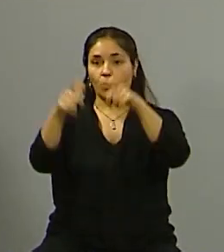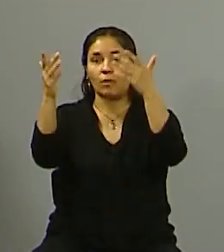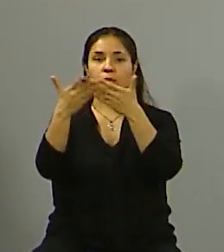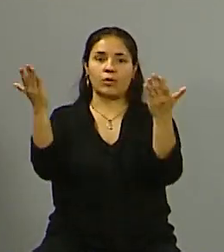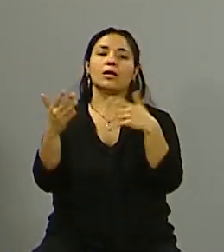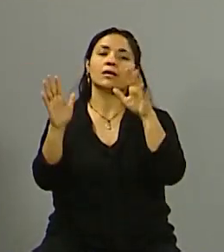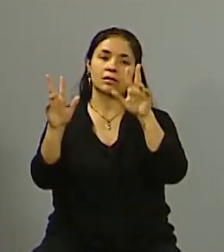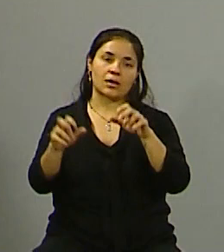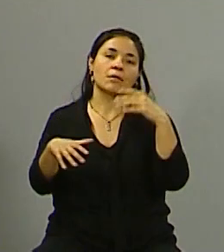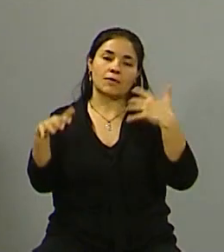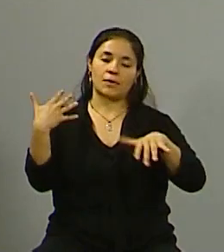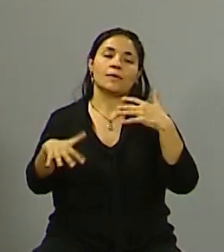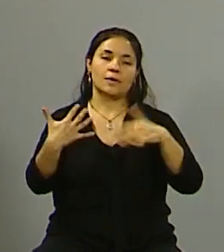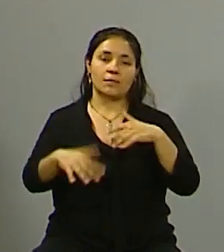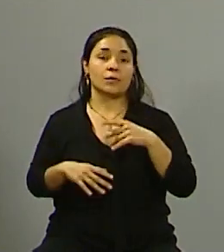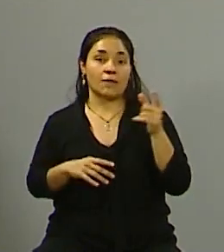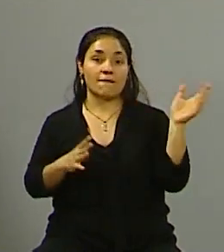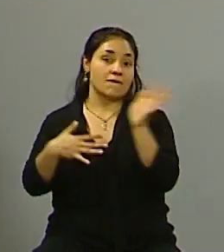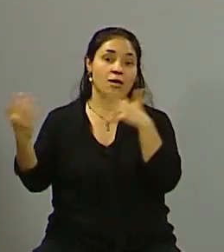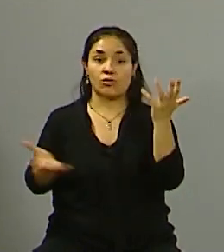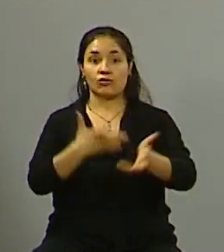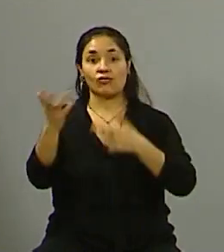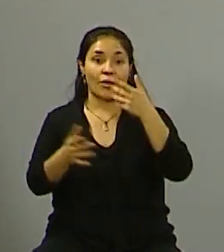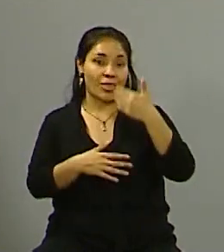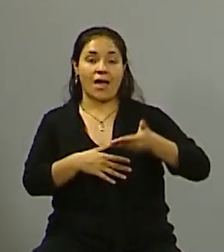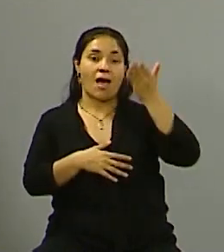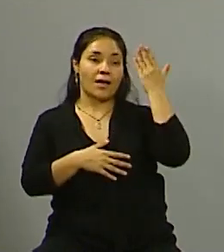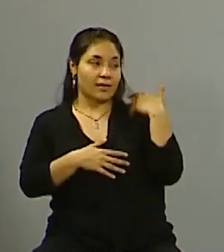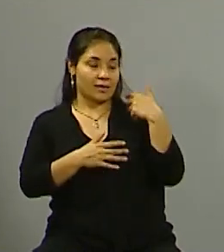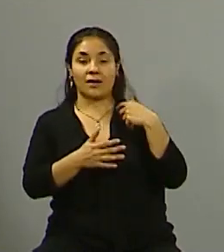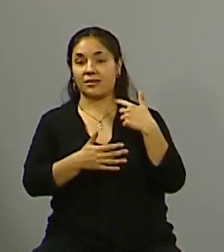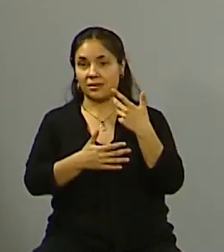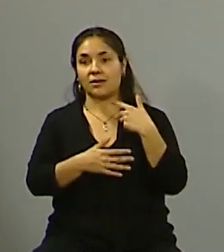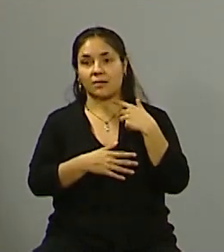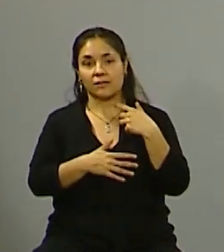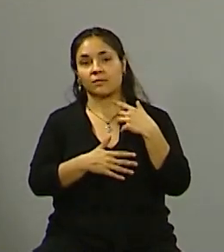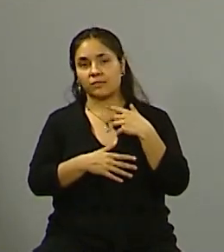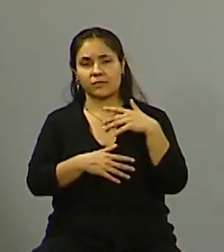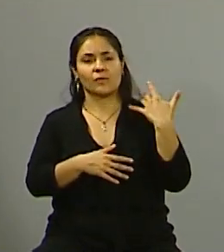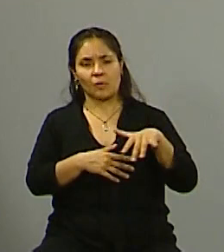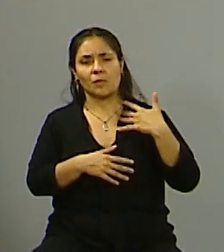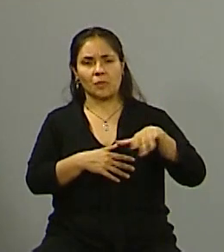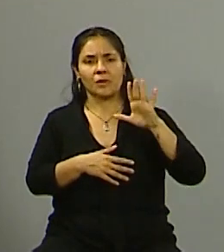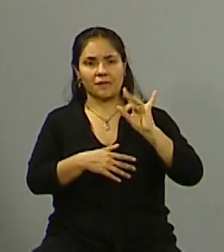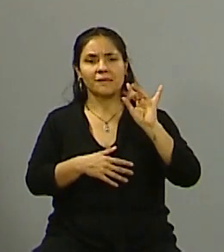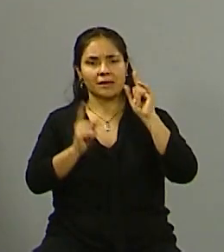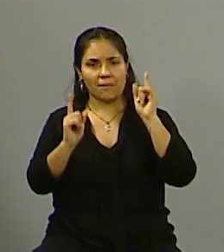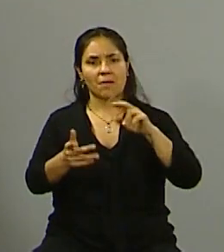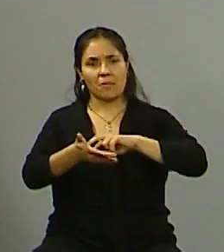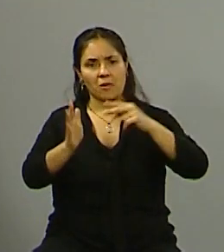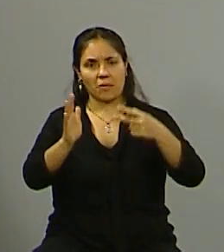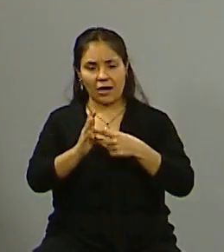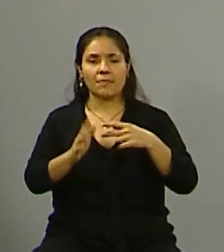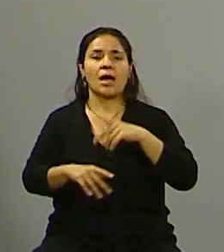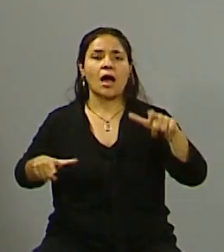en boga, después del viento sonda, el último viento sonda que nos sigue azotando todo este tiempo, el